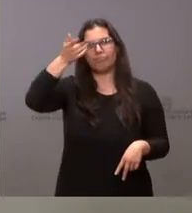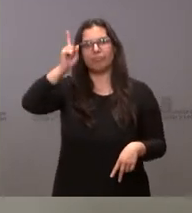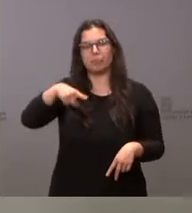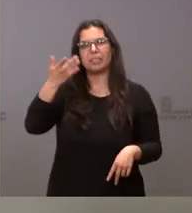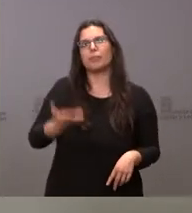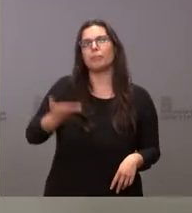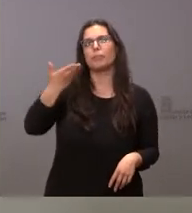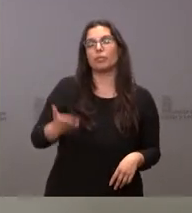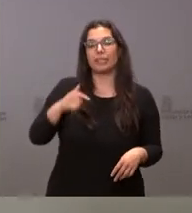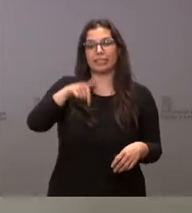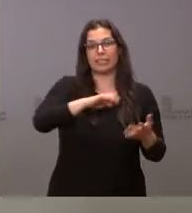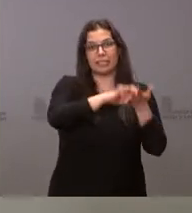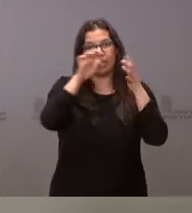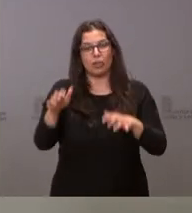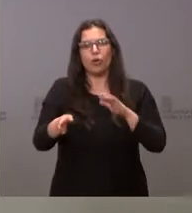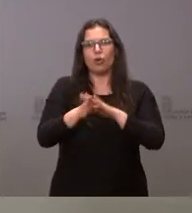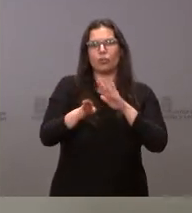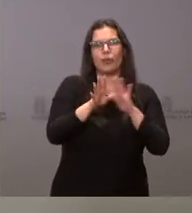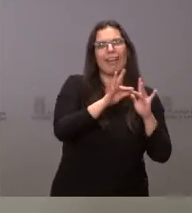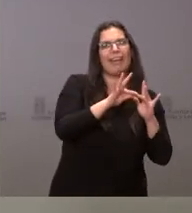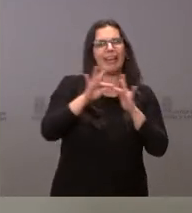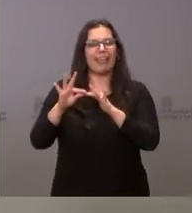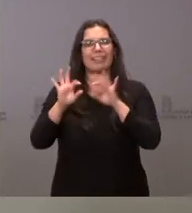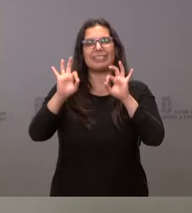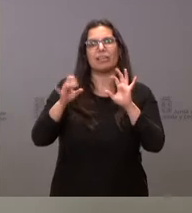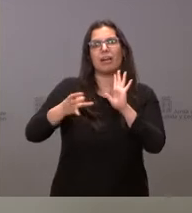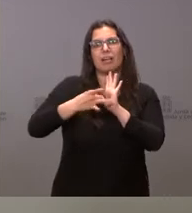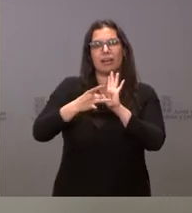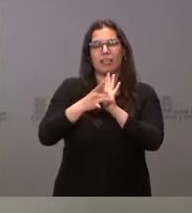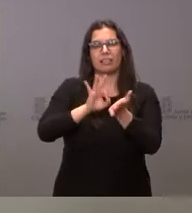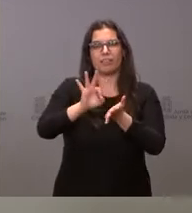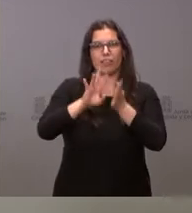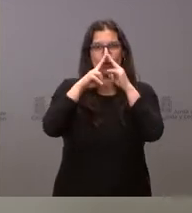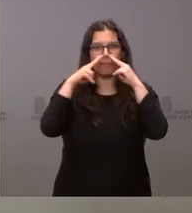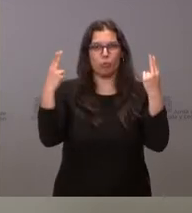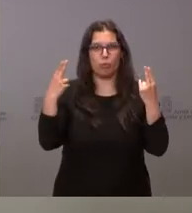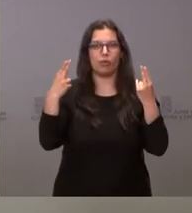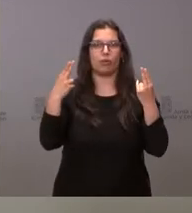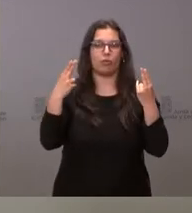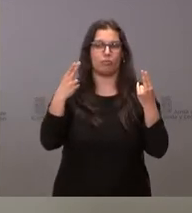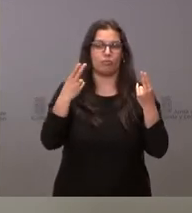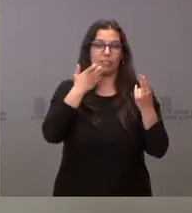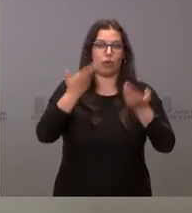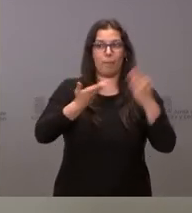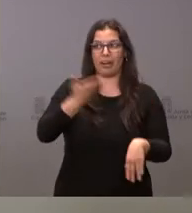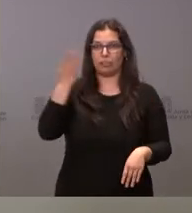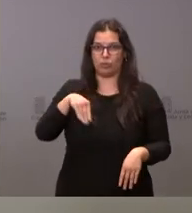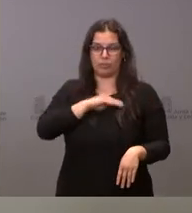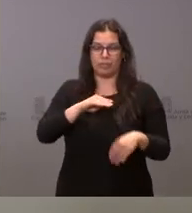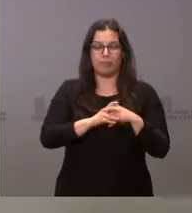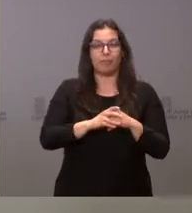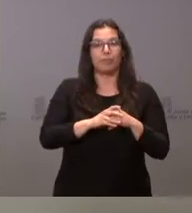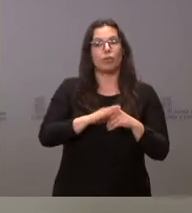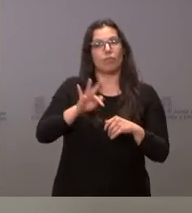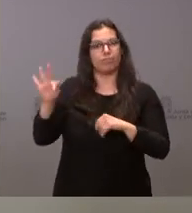importancia de que Castilla y León siga liderando la calidad de los servicios públicos dentro del conjunto de España. Paso, mientras